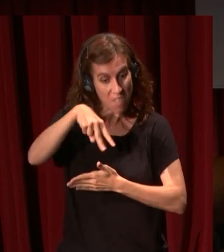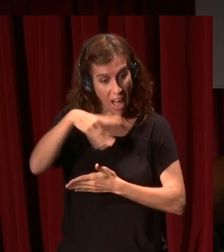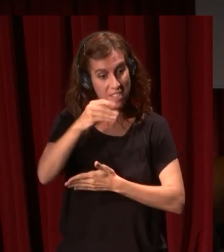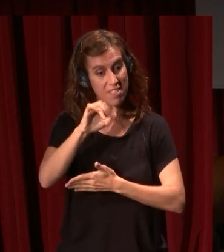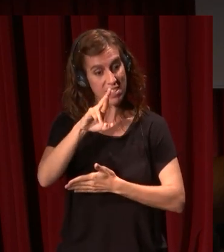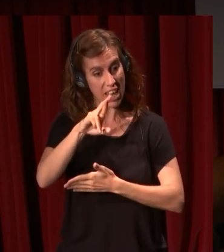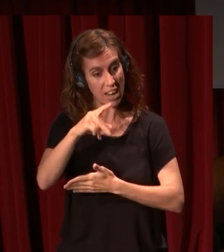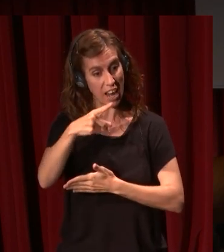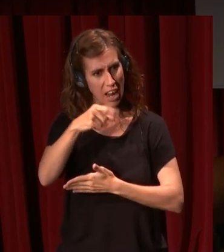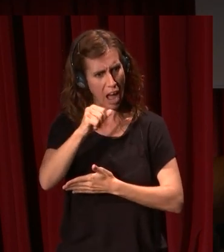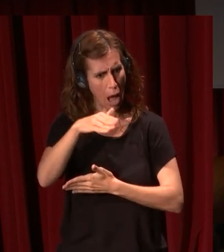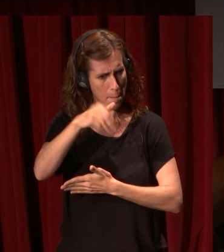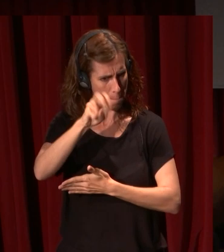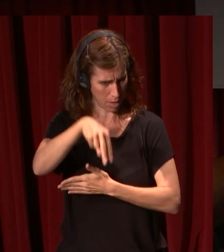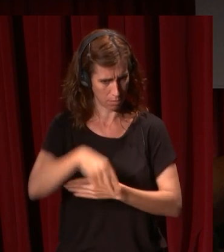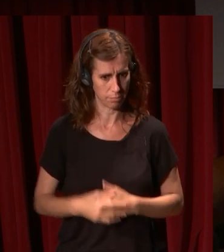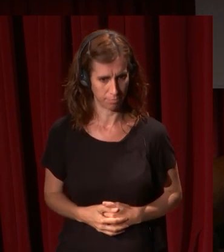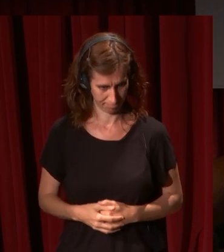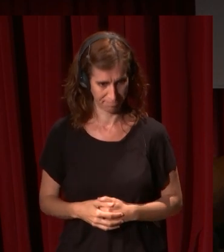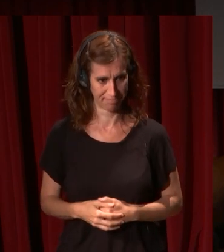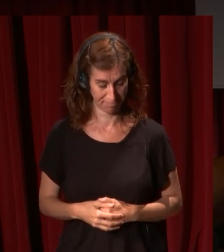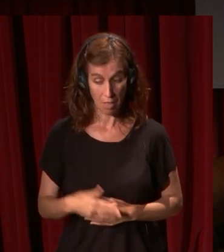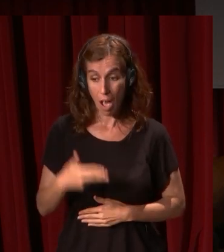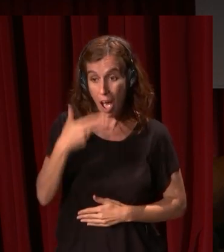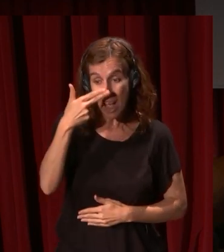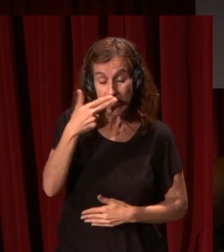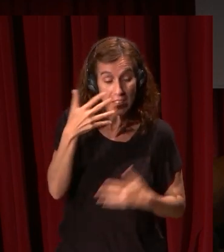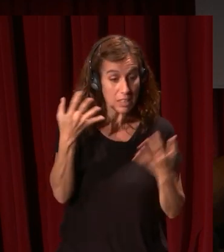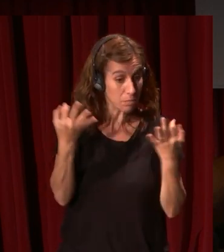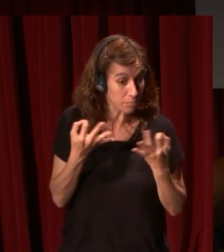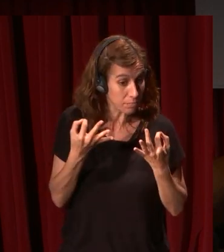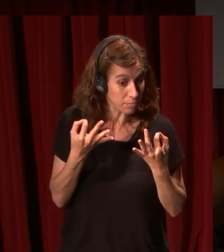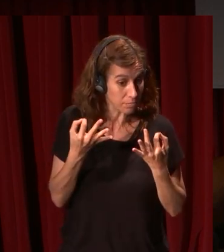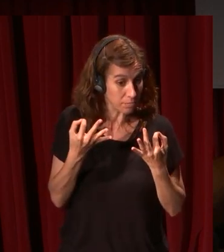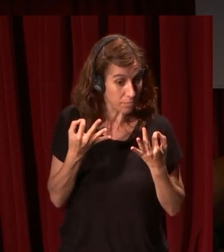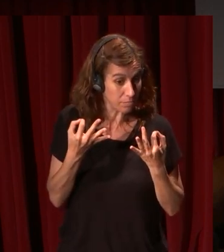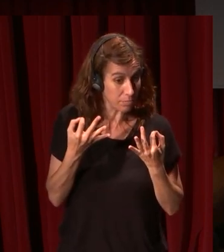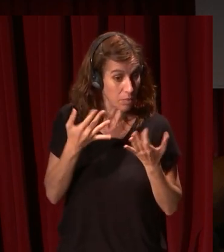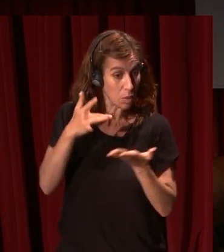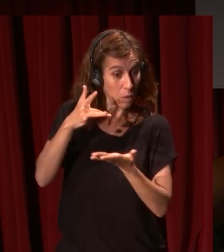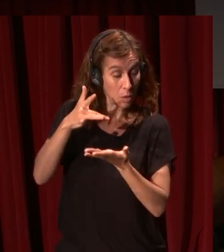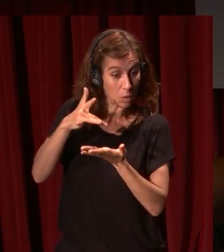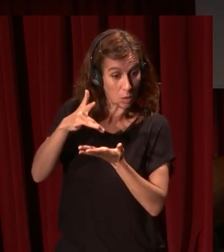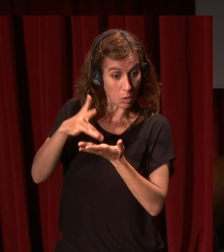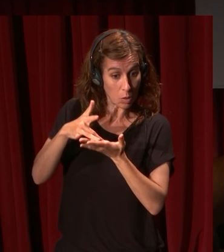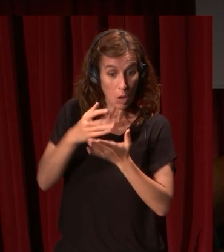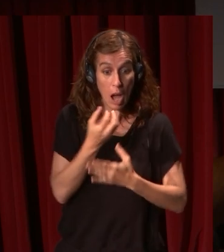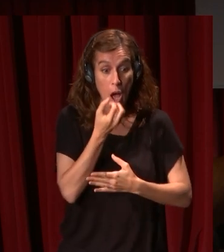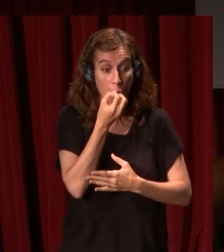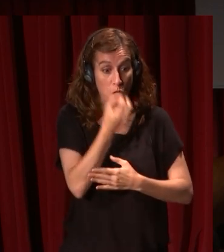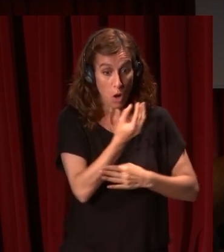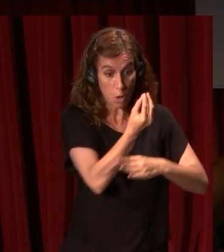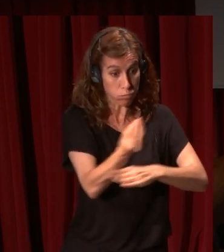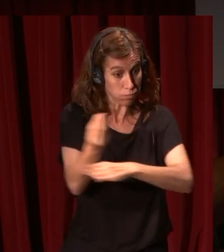deshonesta pienso yo lo interesante de eso es que él está trayendo conocimiento de los floreros que ha